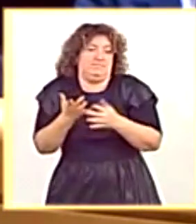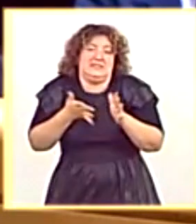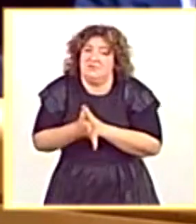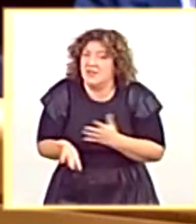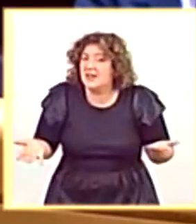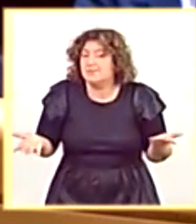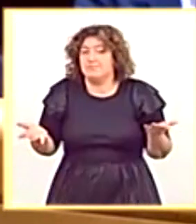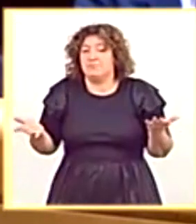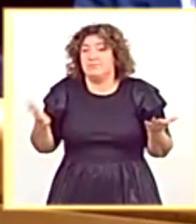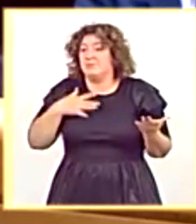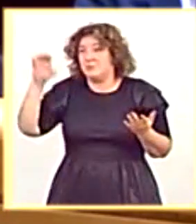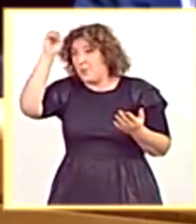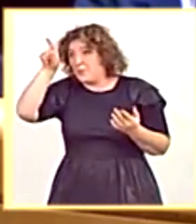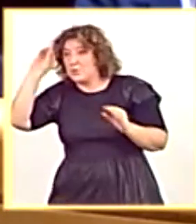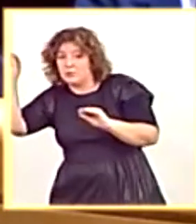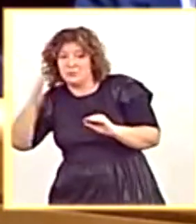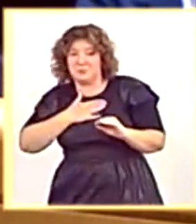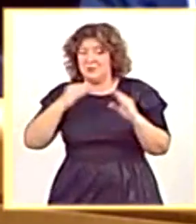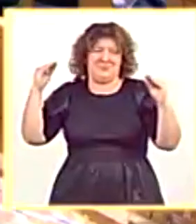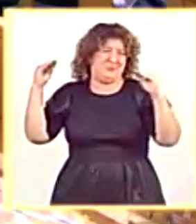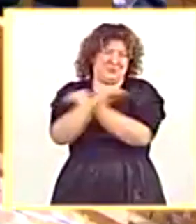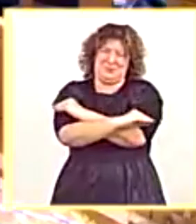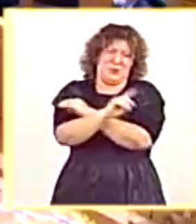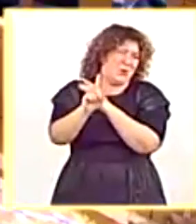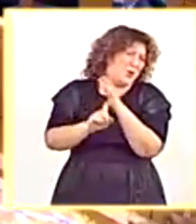efectivamente, su parecer y el nuestro es radicalmente distinto.